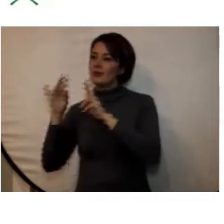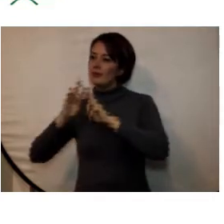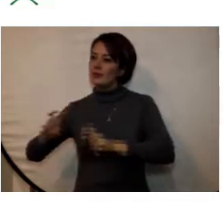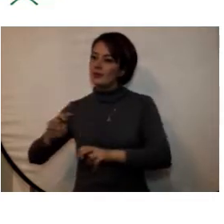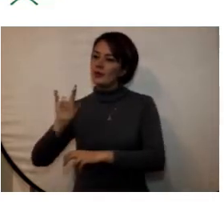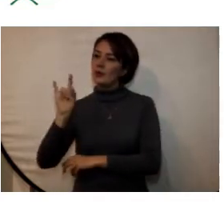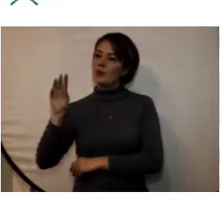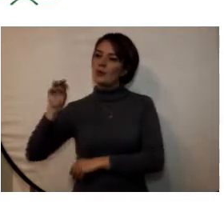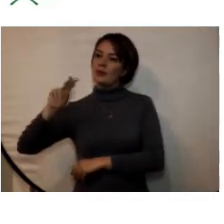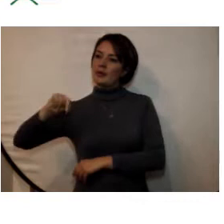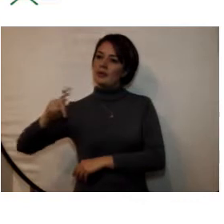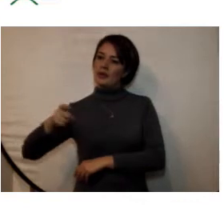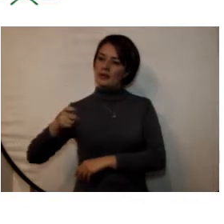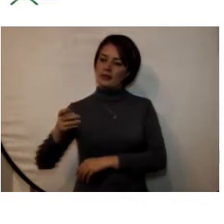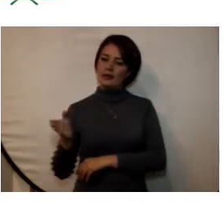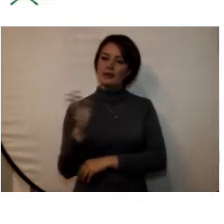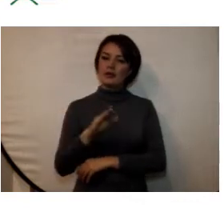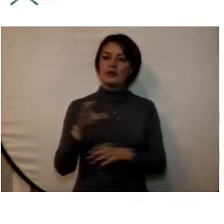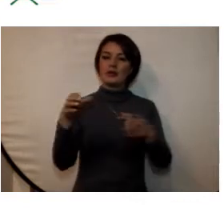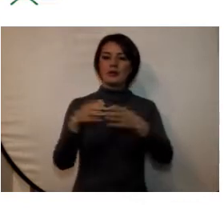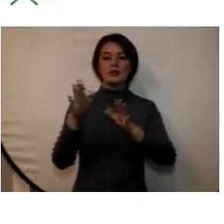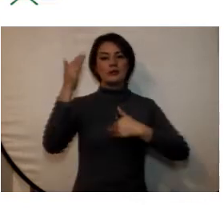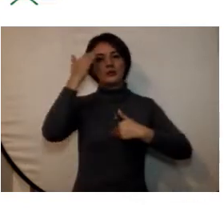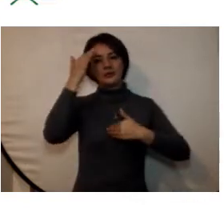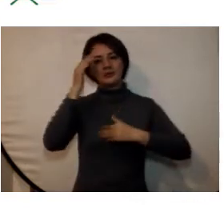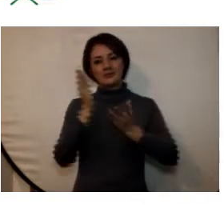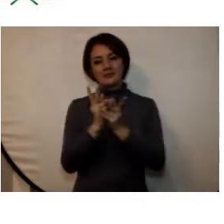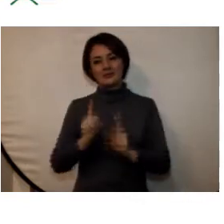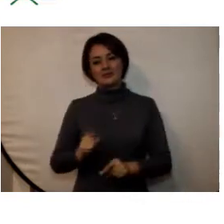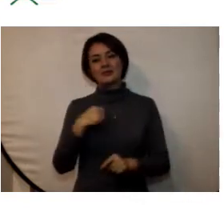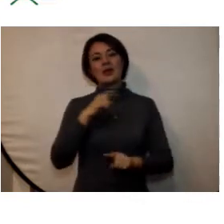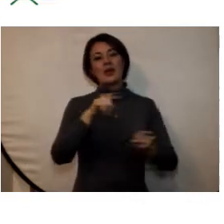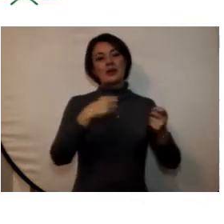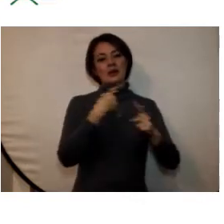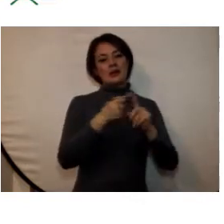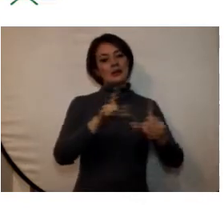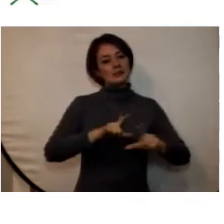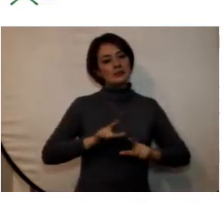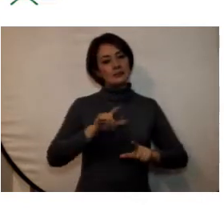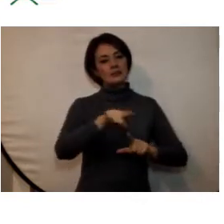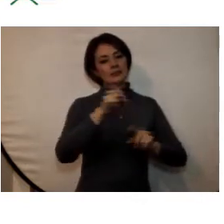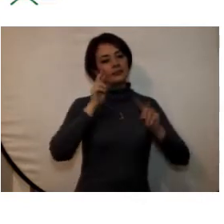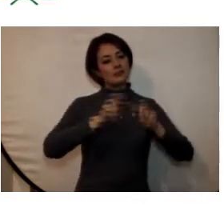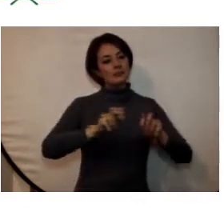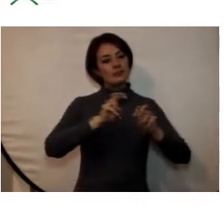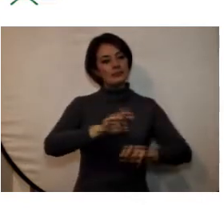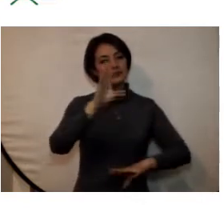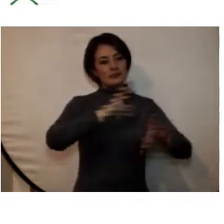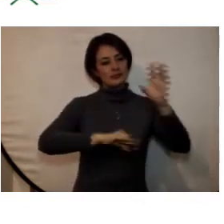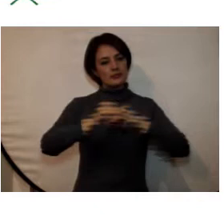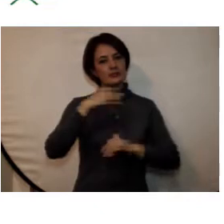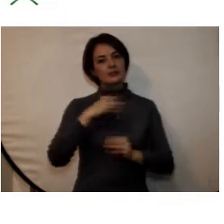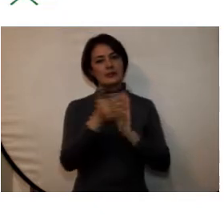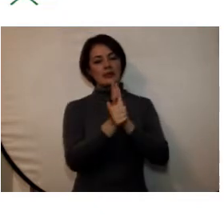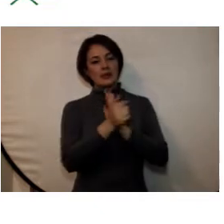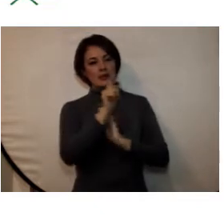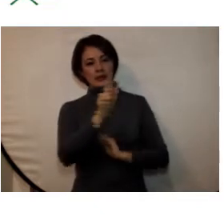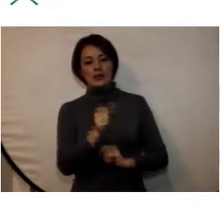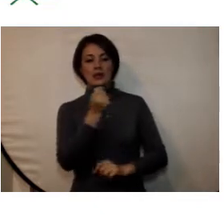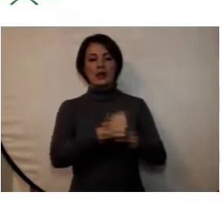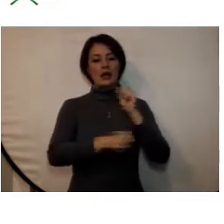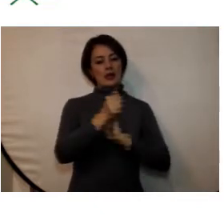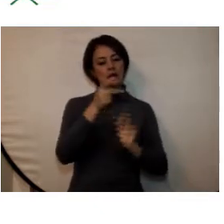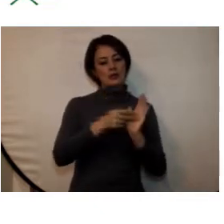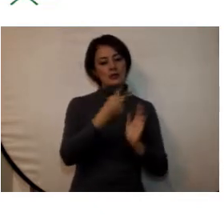UMNG jóvenes investigadores con ciencias y asistentes graduados para el entrenamiento en investigación de jóvenes talento que en el año 2016